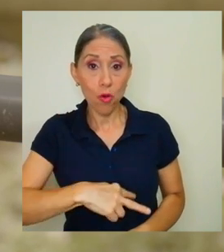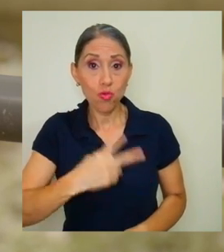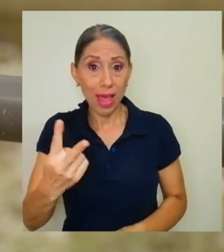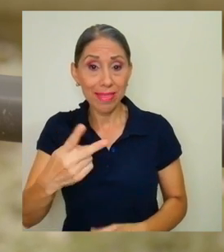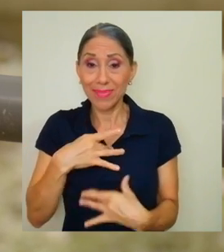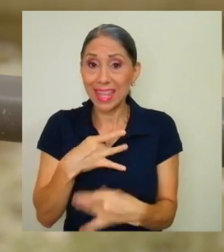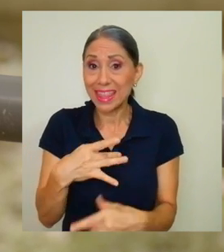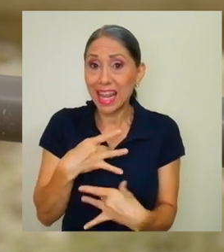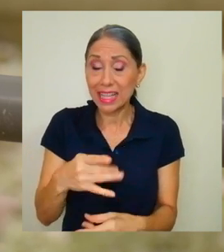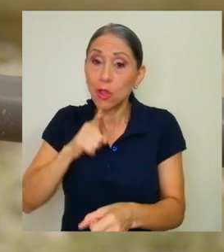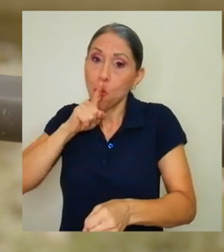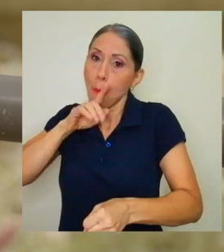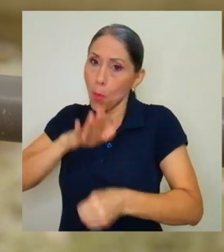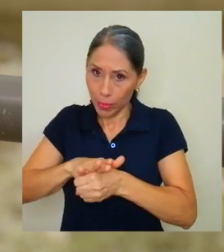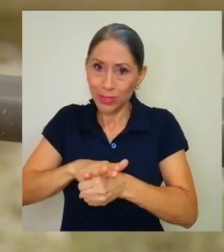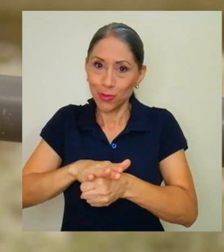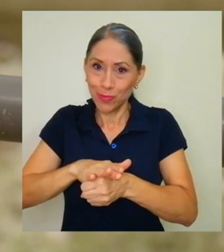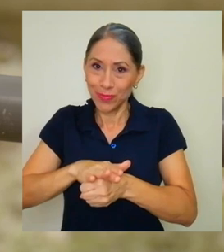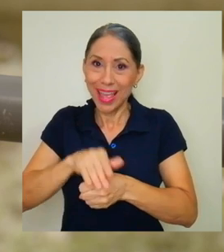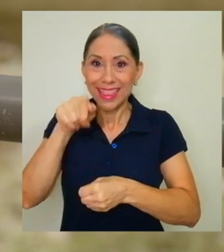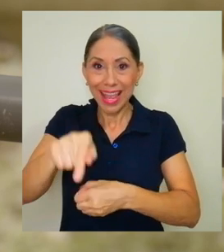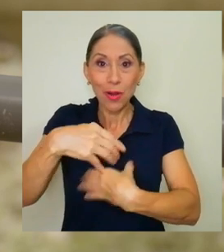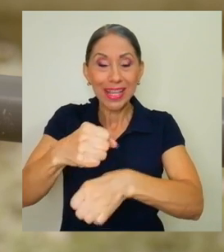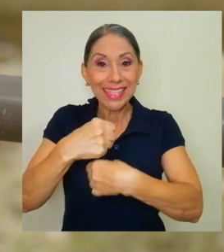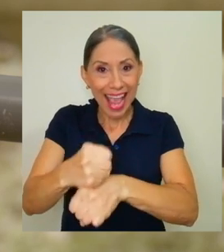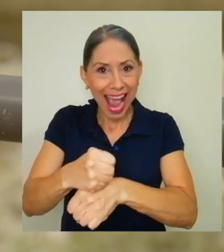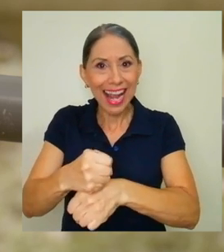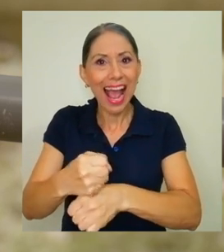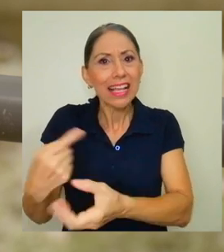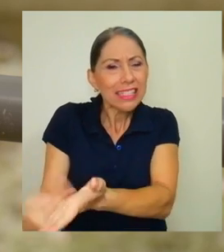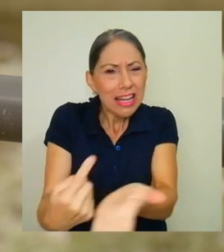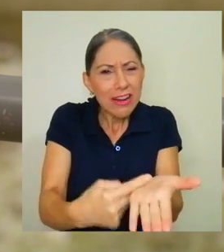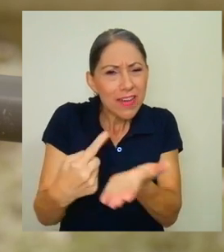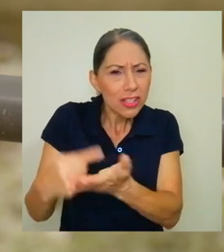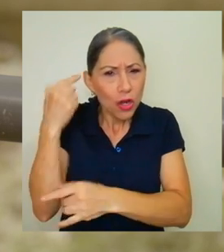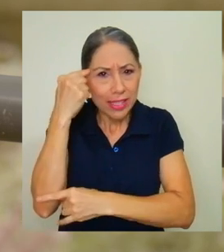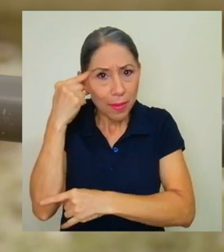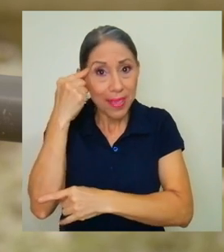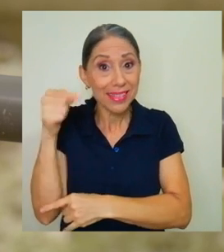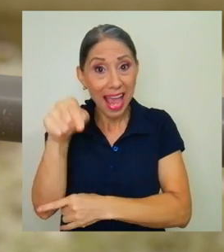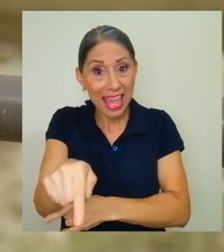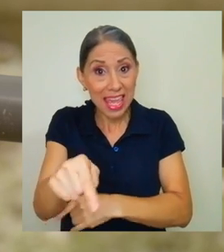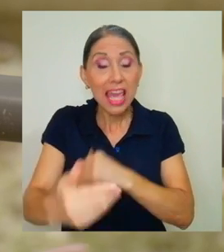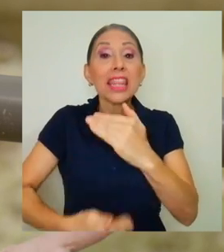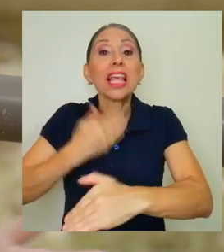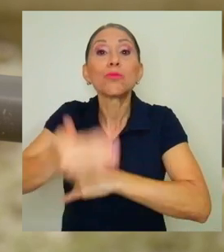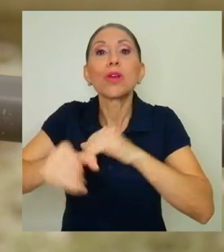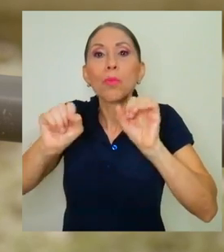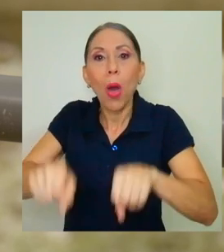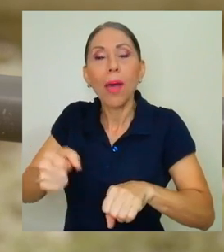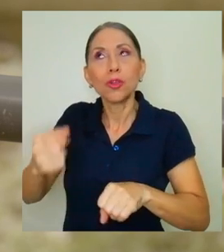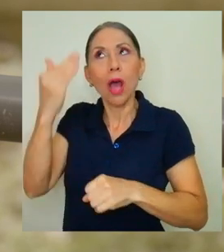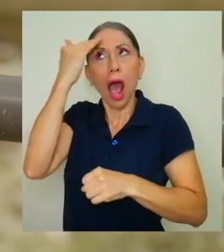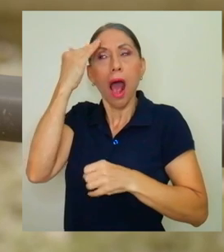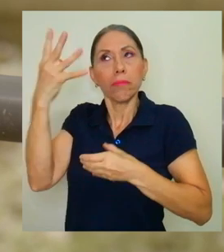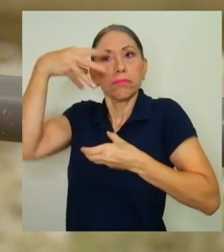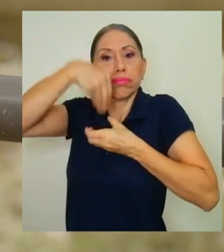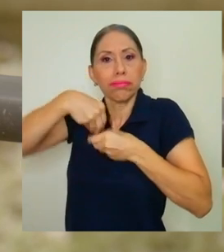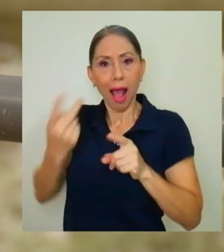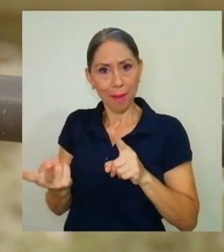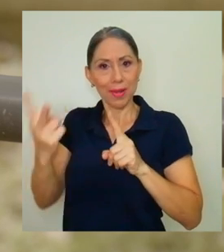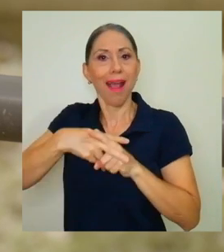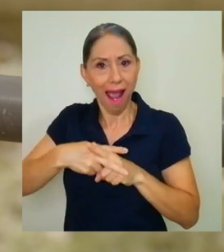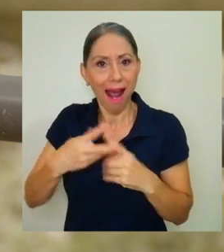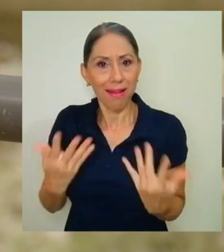y el compromiso pues de que lo que se haga, se reflexione y se piense ahí, después lo podamos vertir en la práctica, ¿verdad? Porque